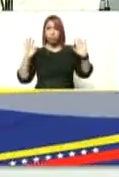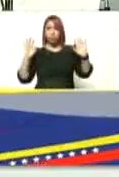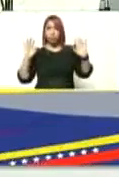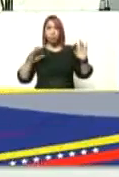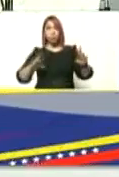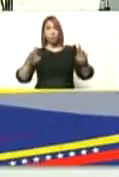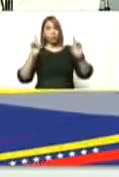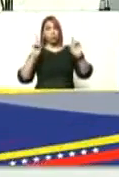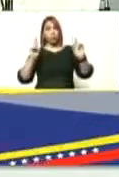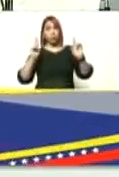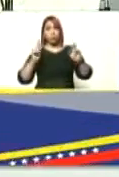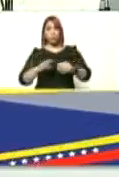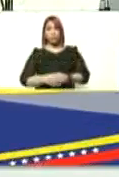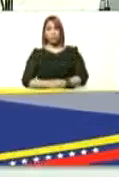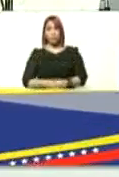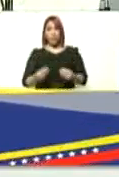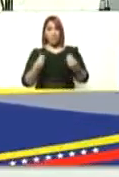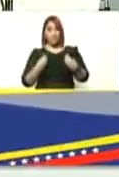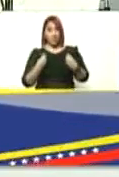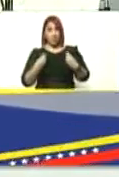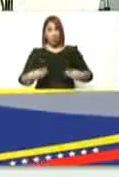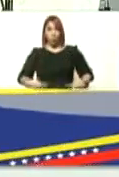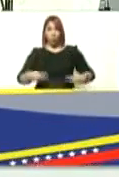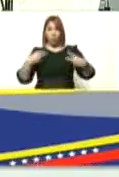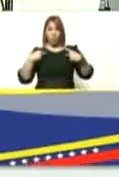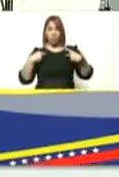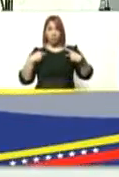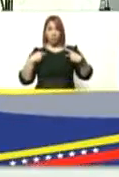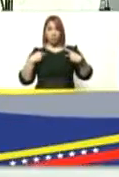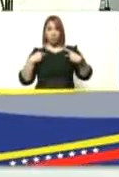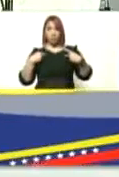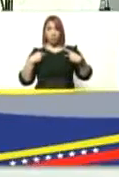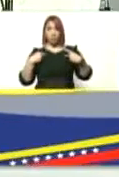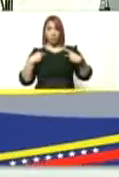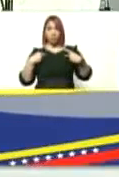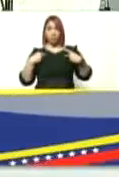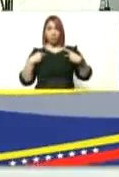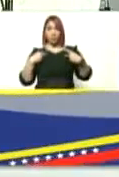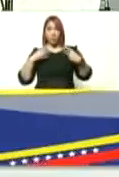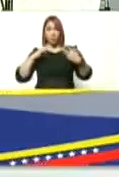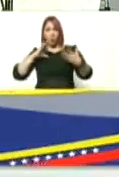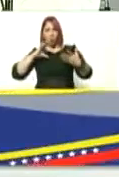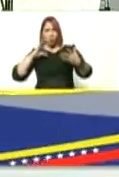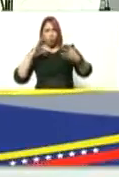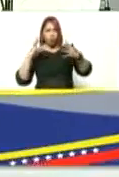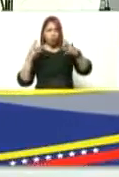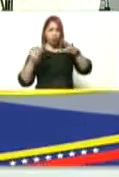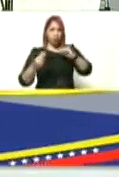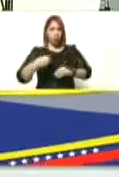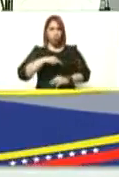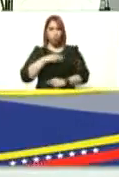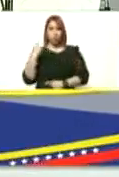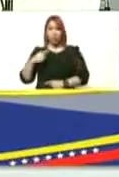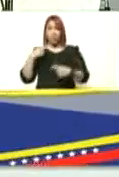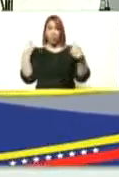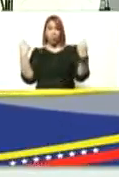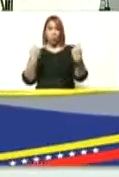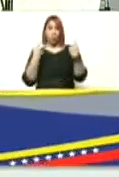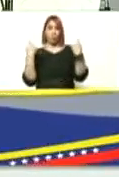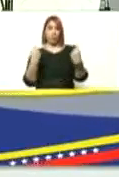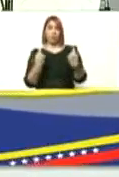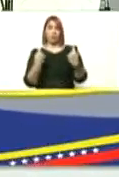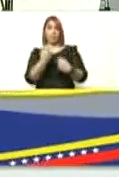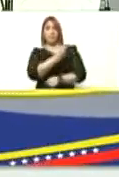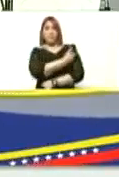afortunadamente la vida de la humanidad y se ha ido perfeccionando nosotros tenemos jornadas de vacunación anual